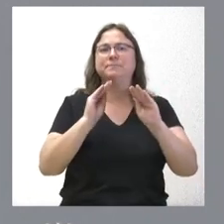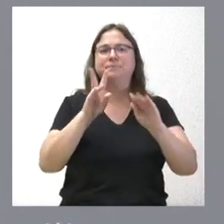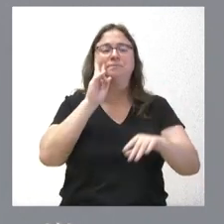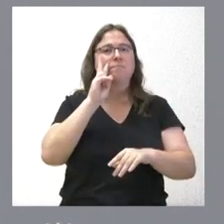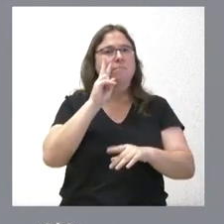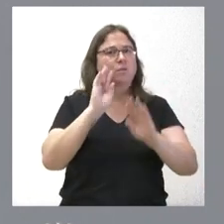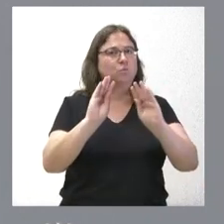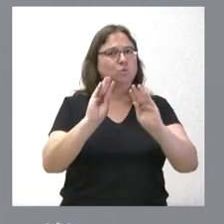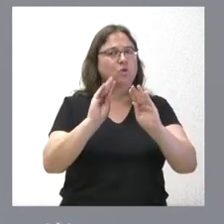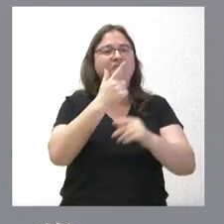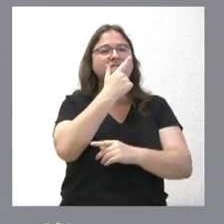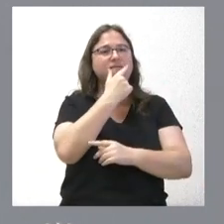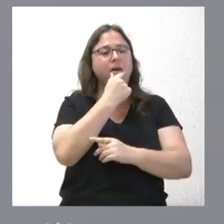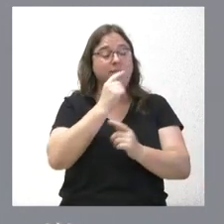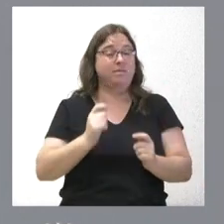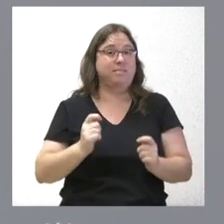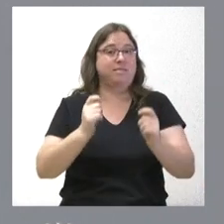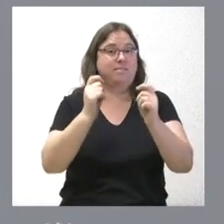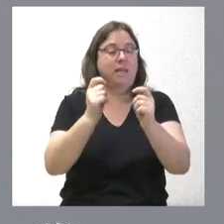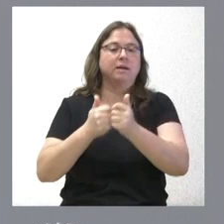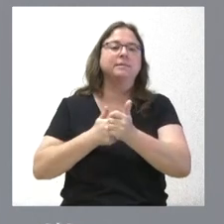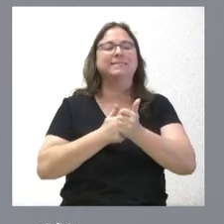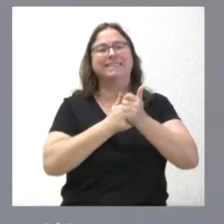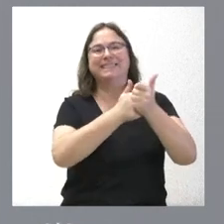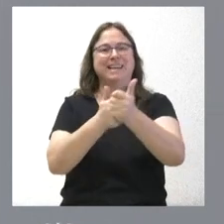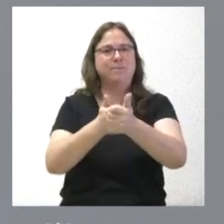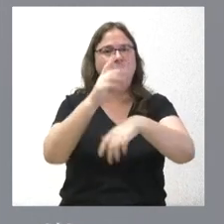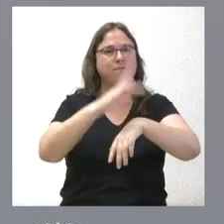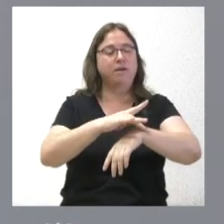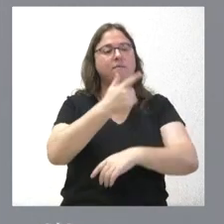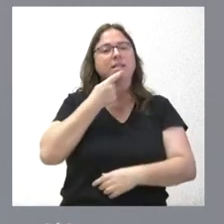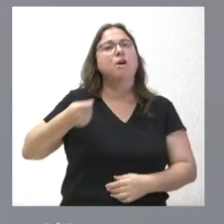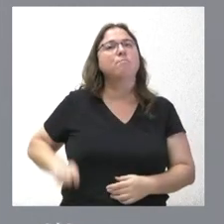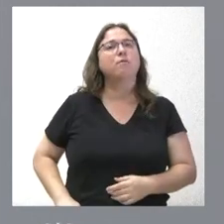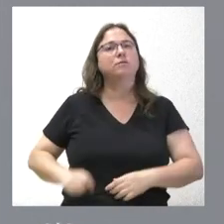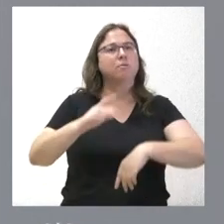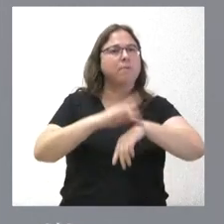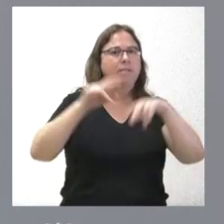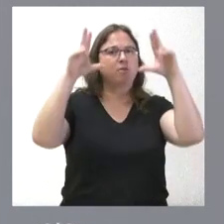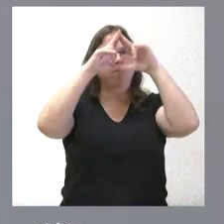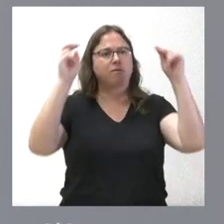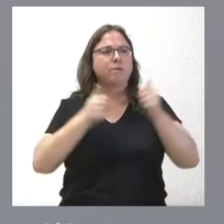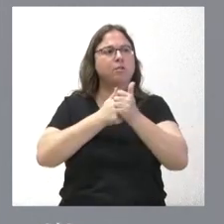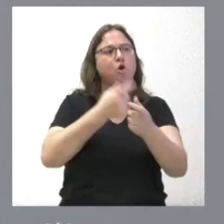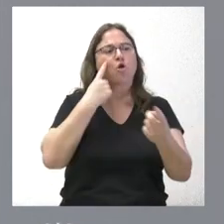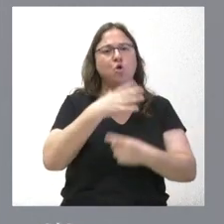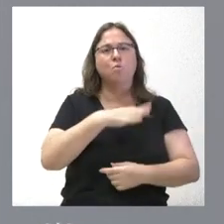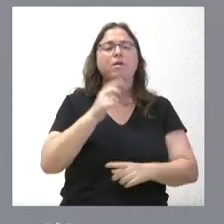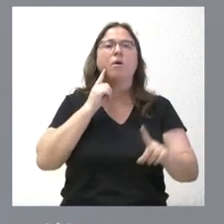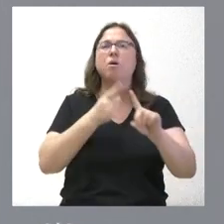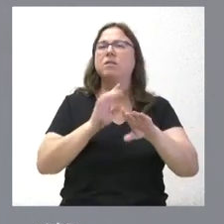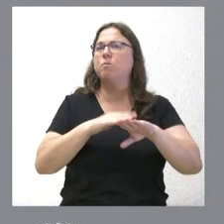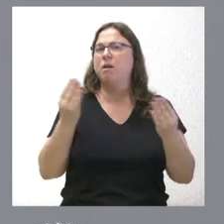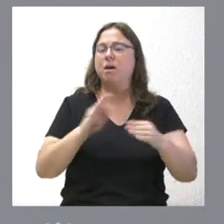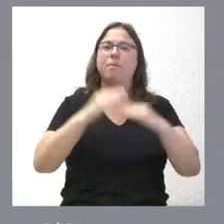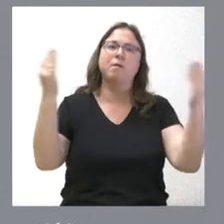de las mismas, se facilite el seguimiento a los pacientes por parte de los profesionales sanitarios implicados en estos procedimientos. Los objetivos son mejorar